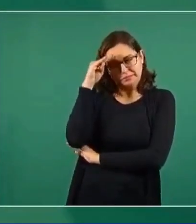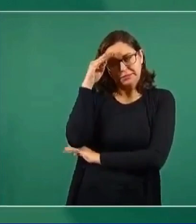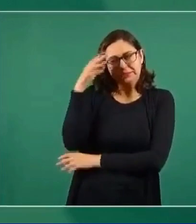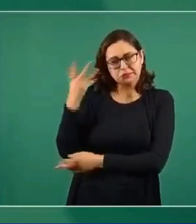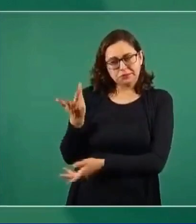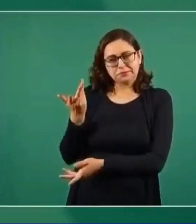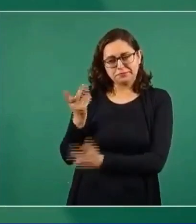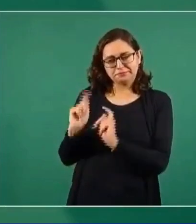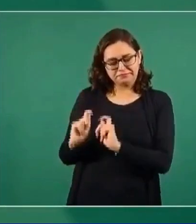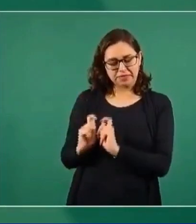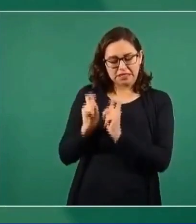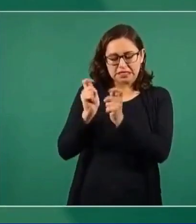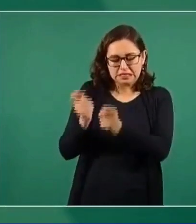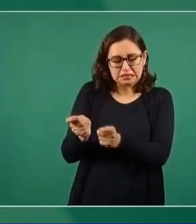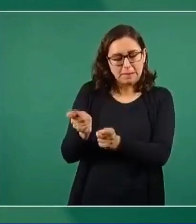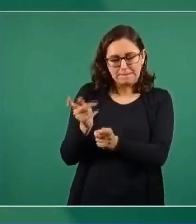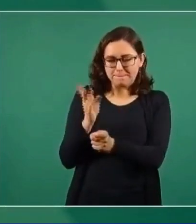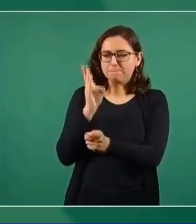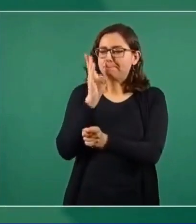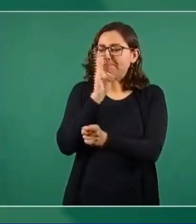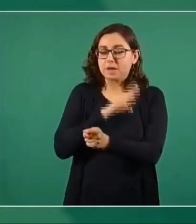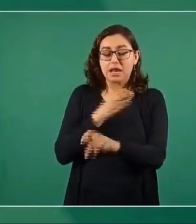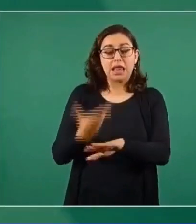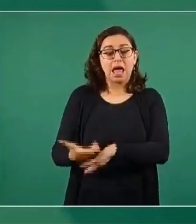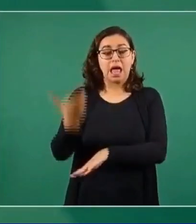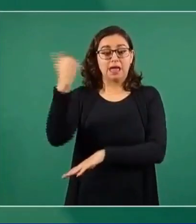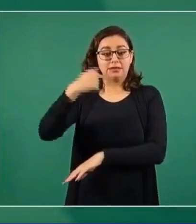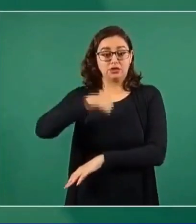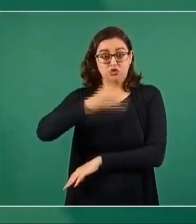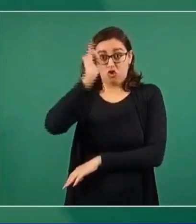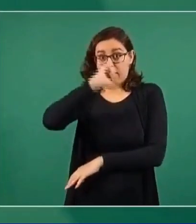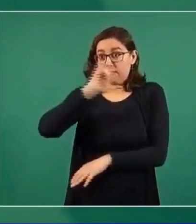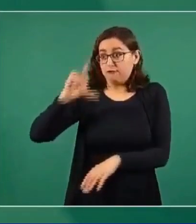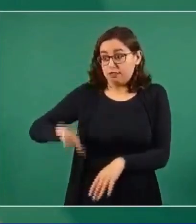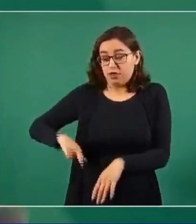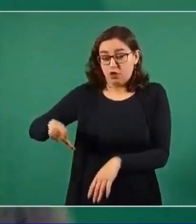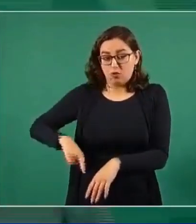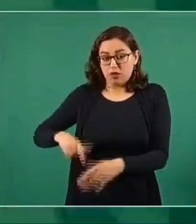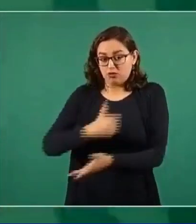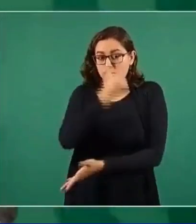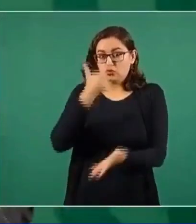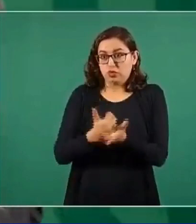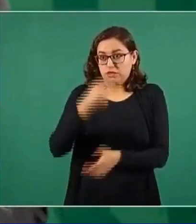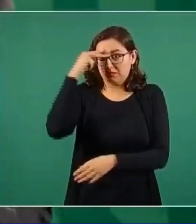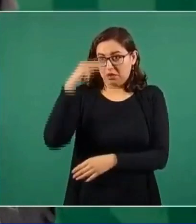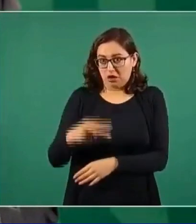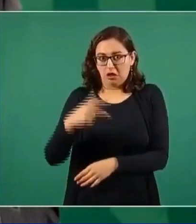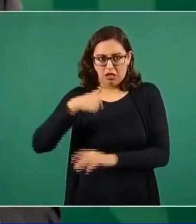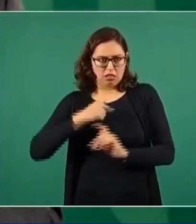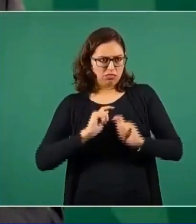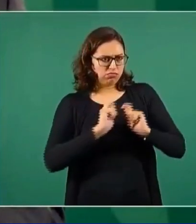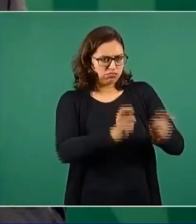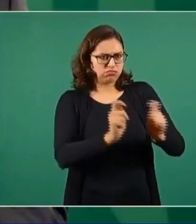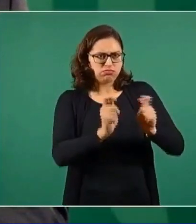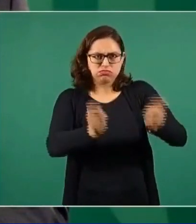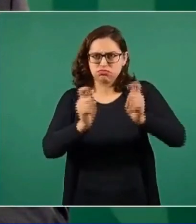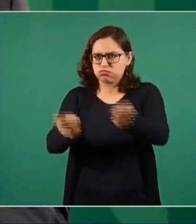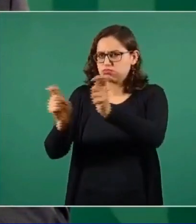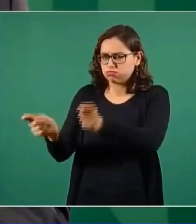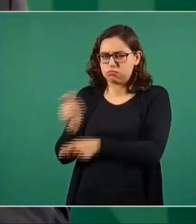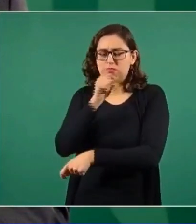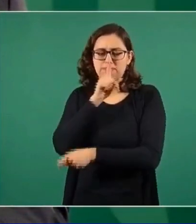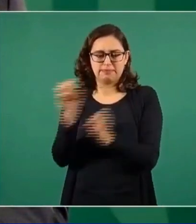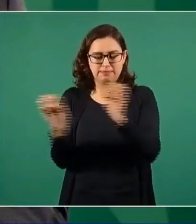yo fui jefe de gobierno en la Ciudad de México y yo no permití que se entregara ninguna